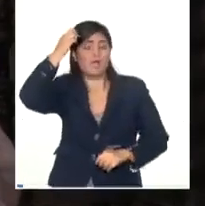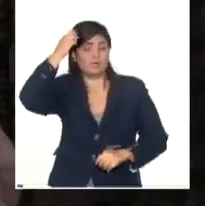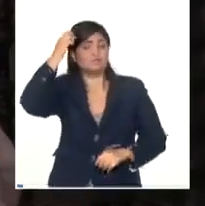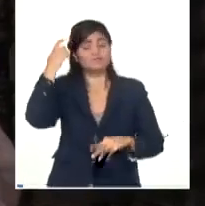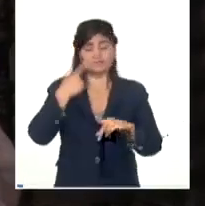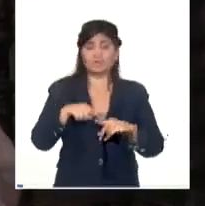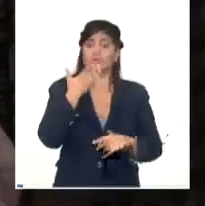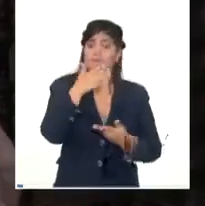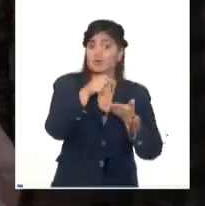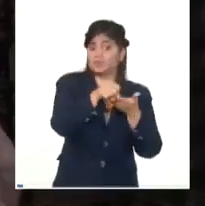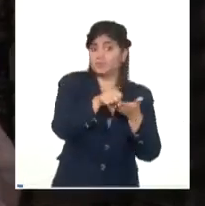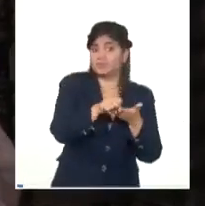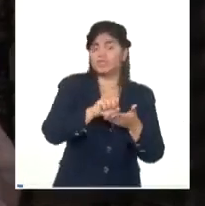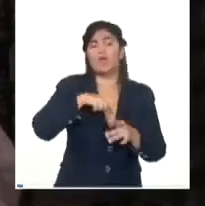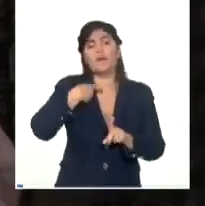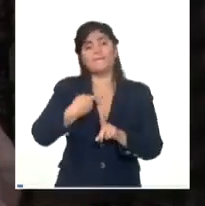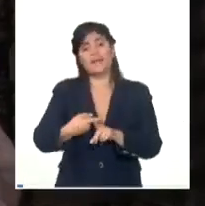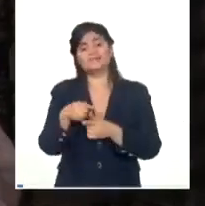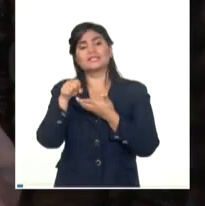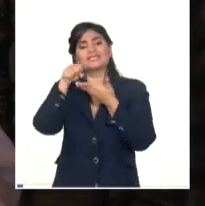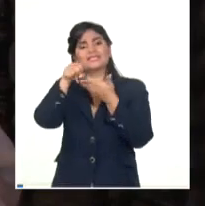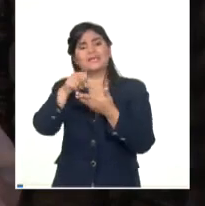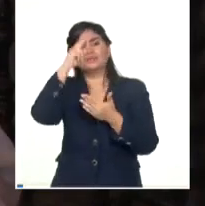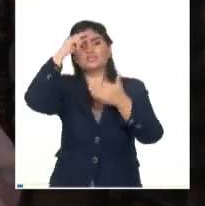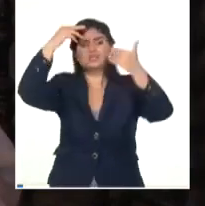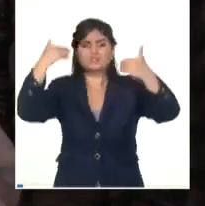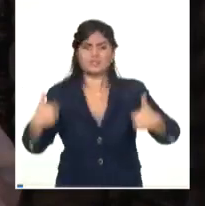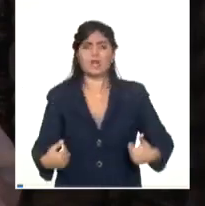y también la prestación misma de servicios de salud.